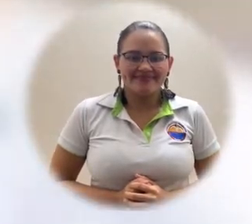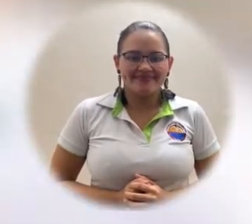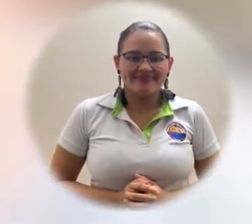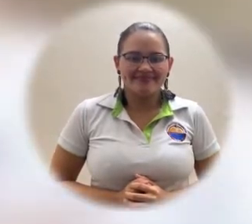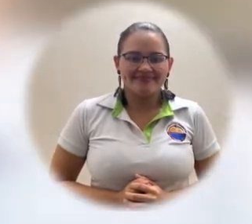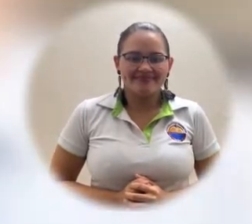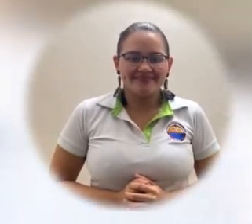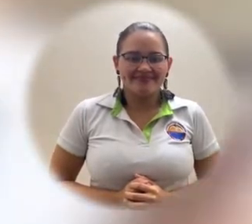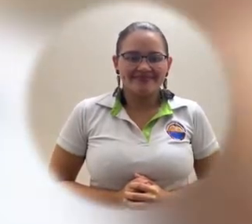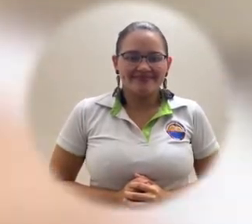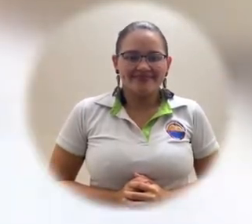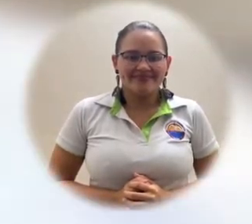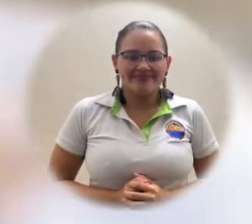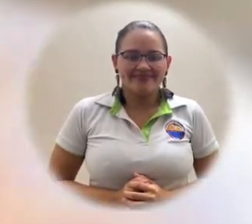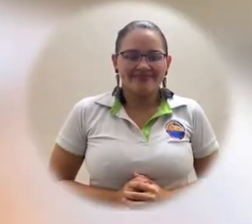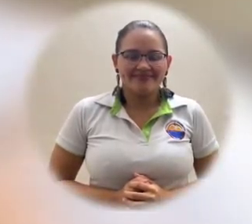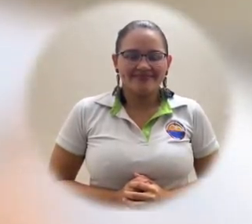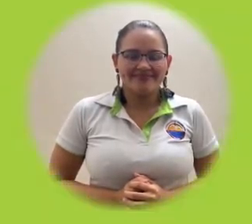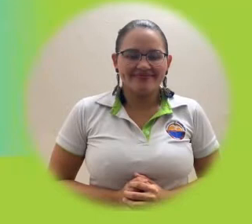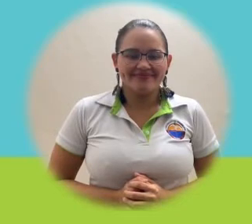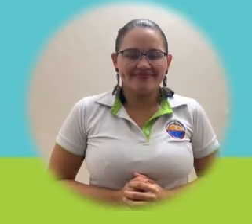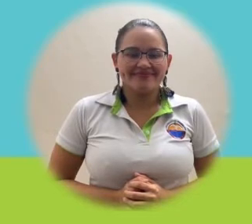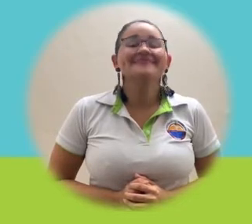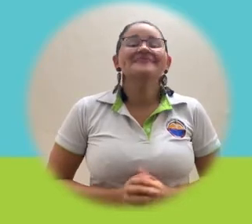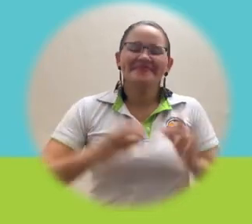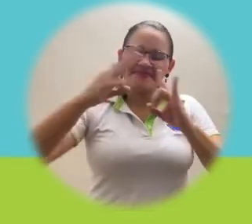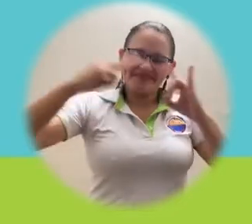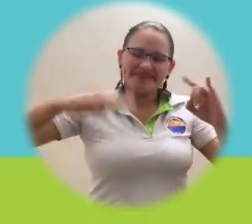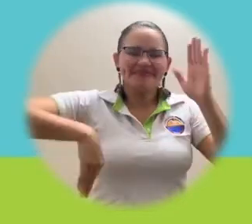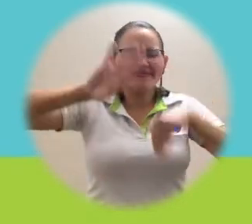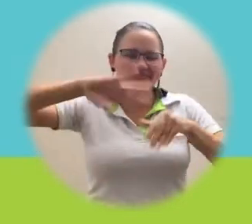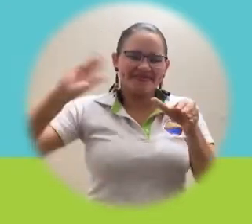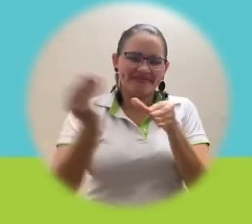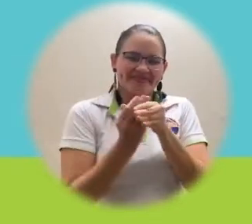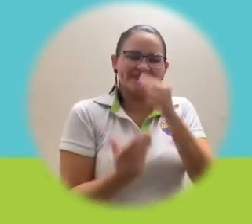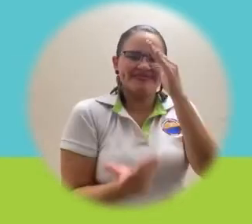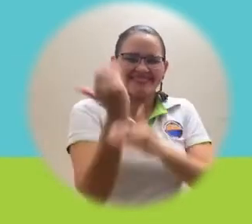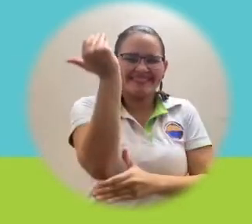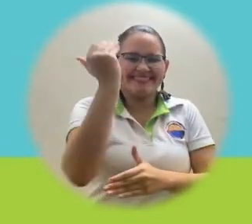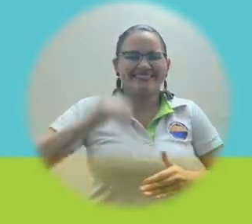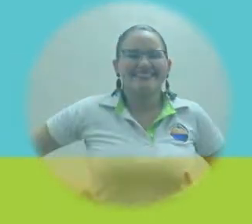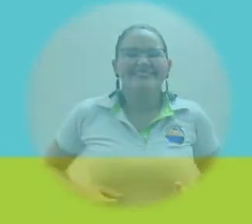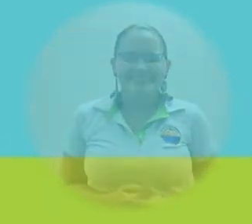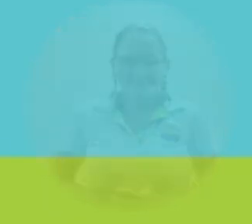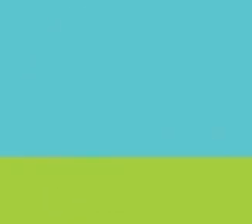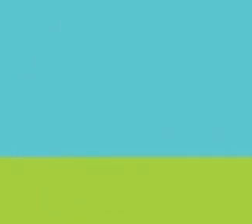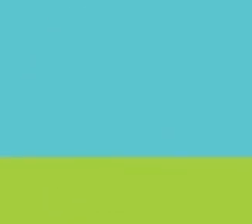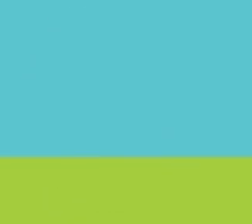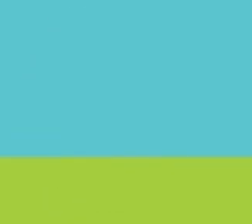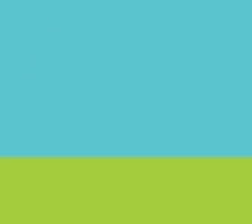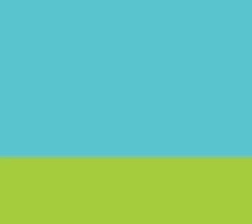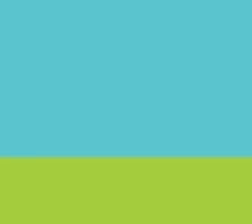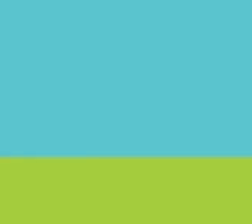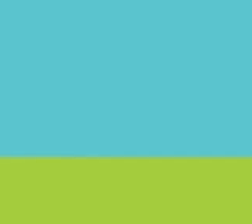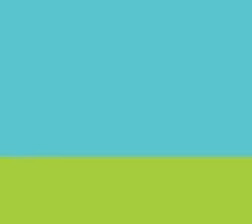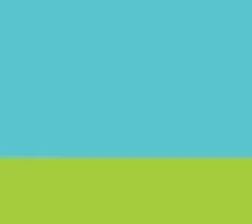que sea y espero que continúen con el mismo proceso. Universidad del Magdalena. Más incluyente e innovadora.